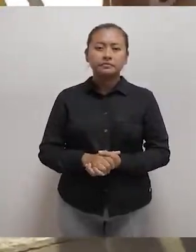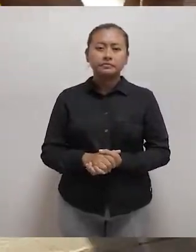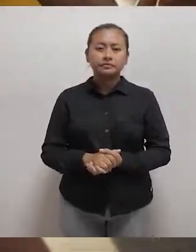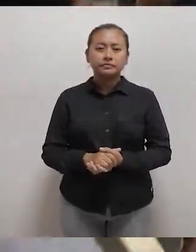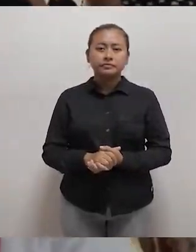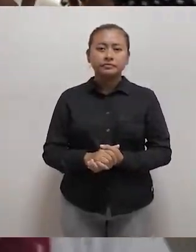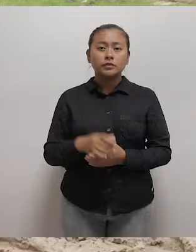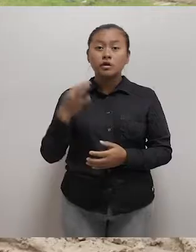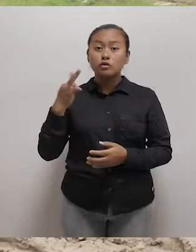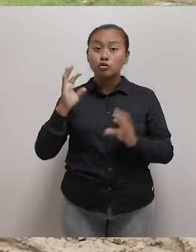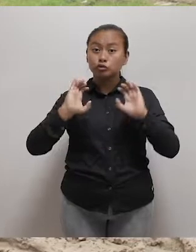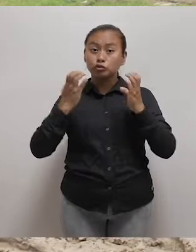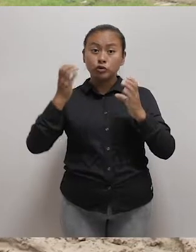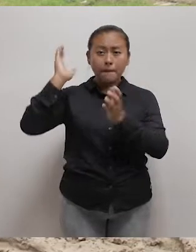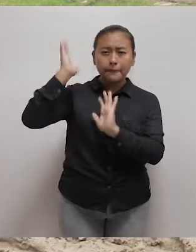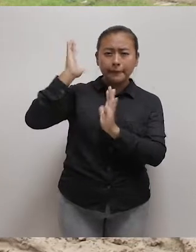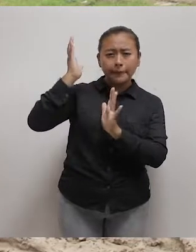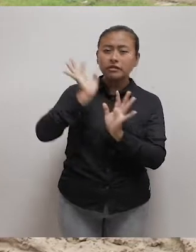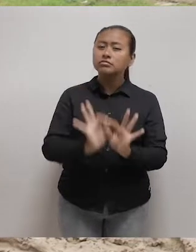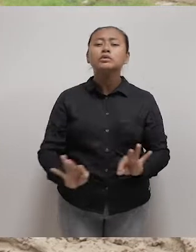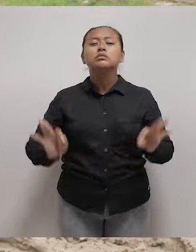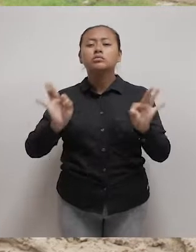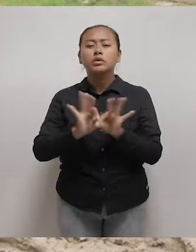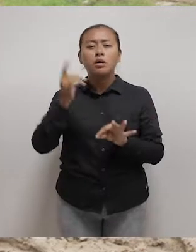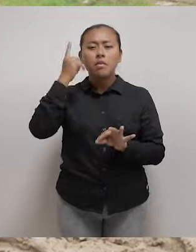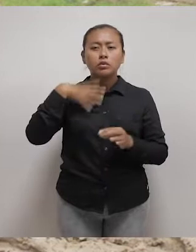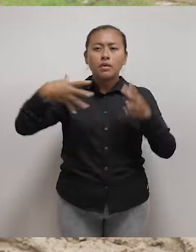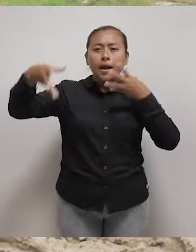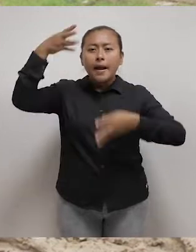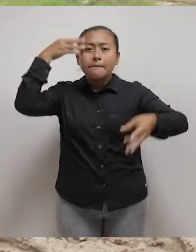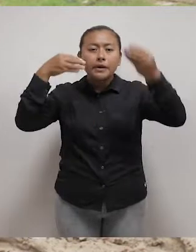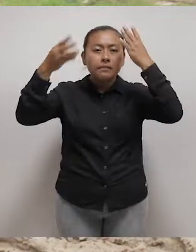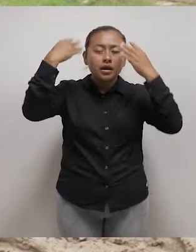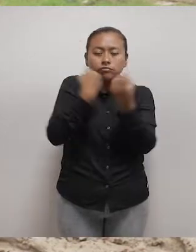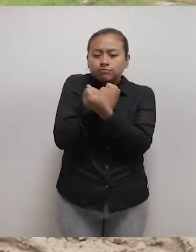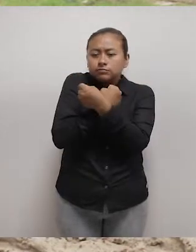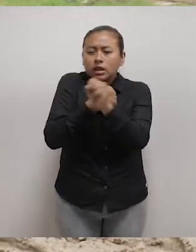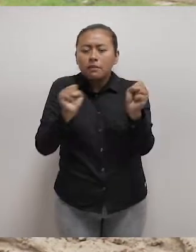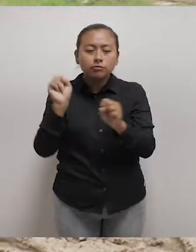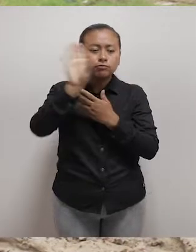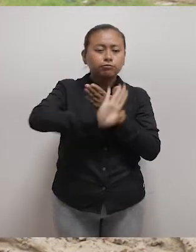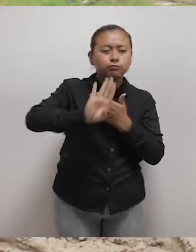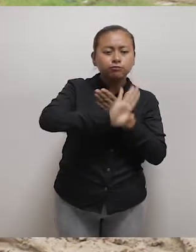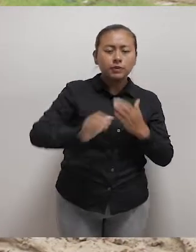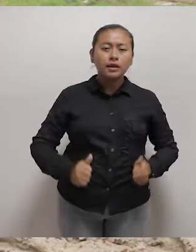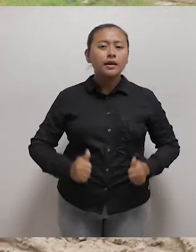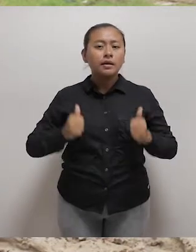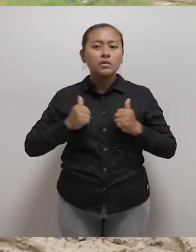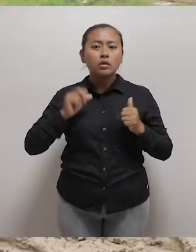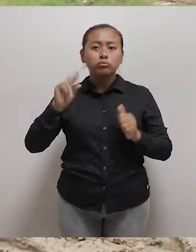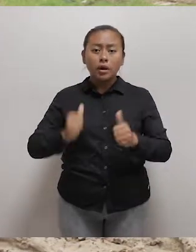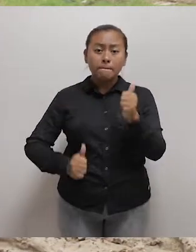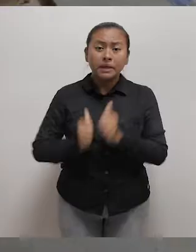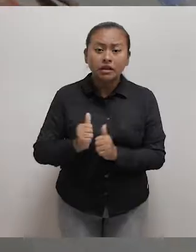Los talleres son importantes para poder aprender y salvaguardar a nuestra familia y estar dispuesto